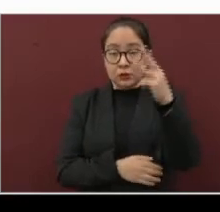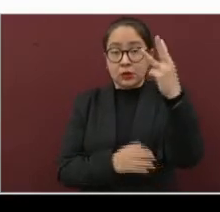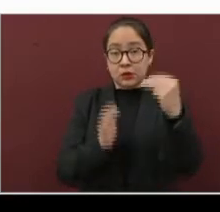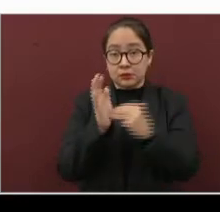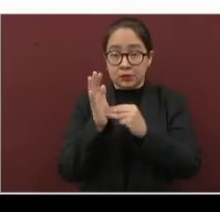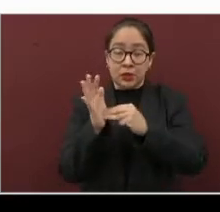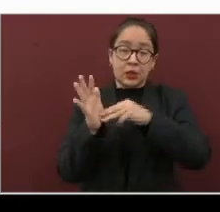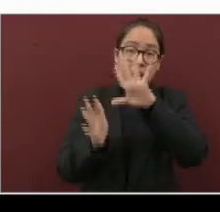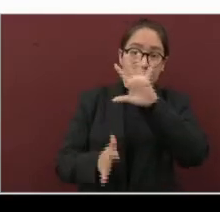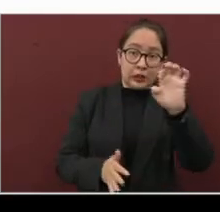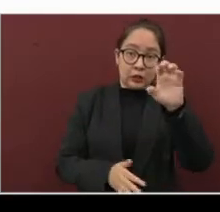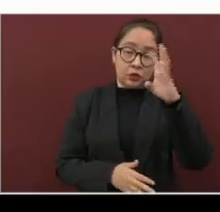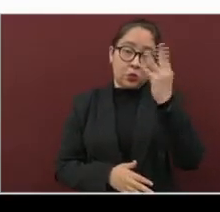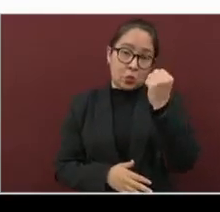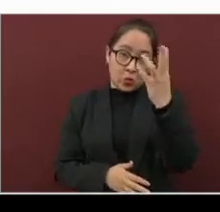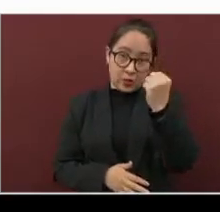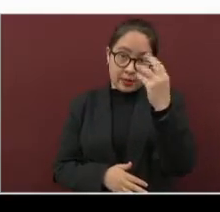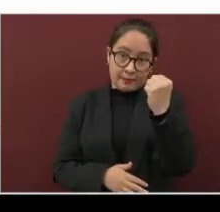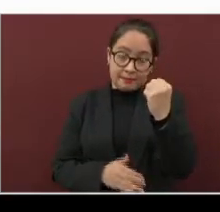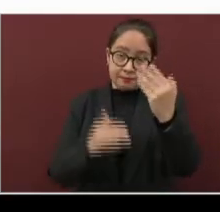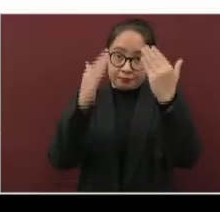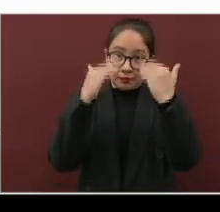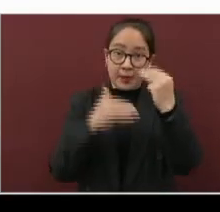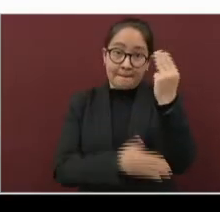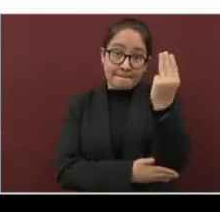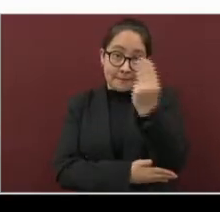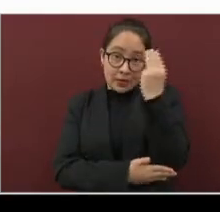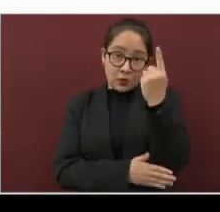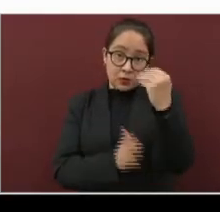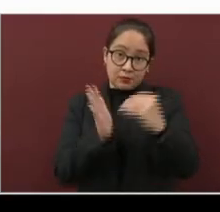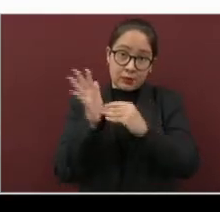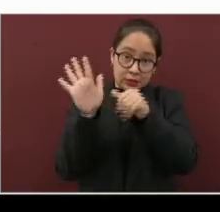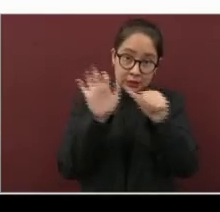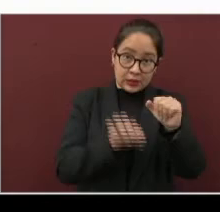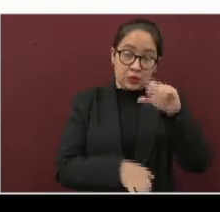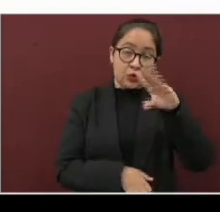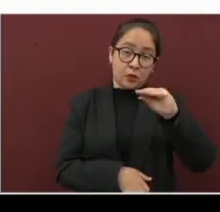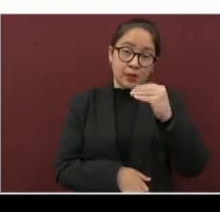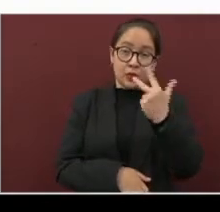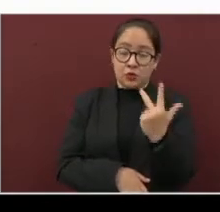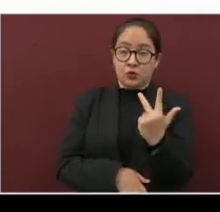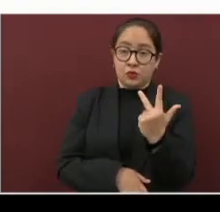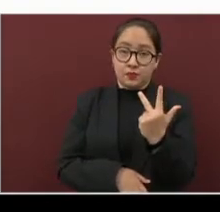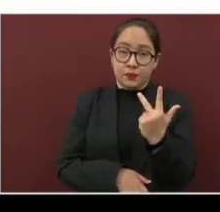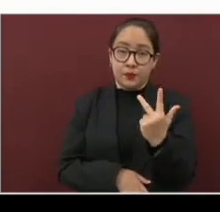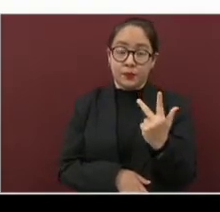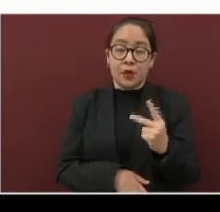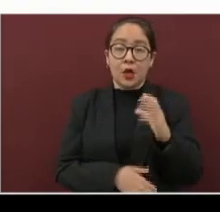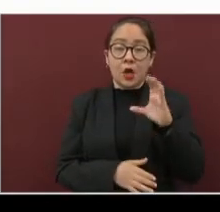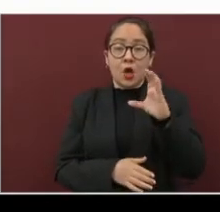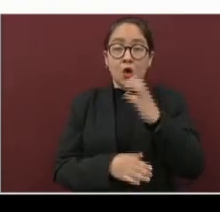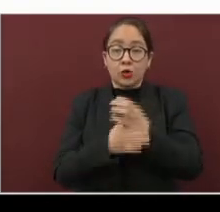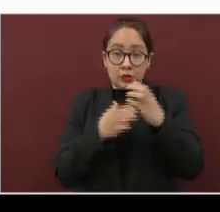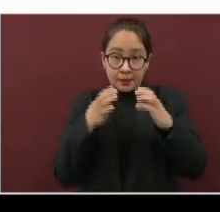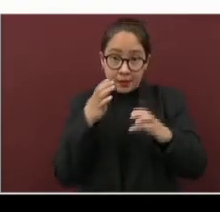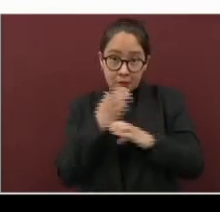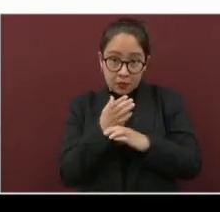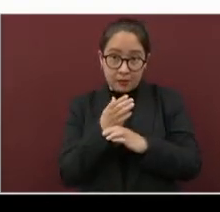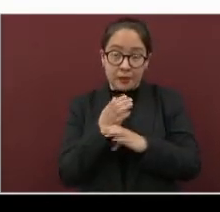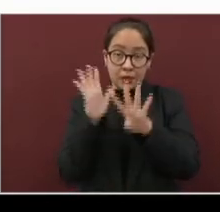3,509 casos. Minatitlán, 1,698. Cozama, Loapan,